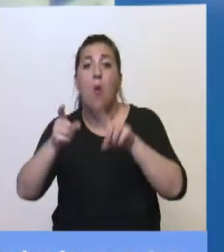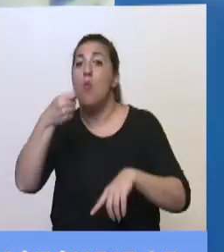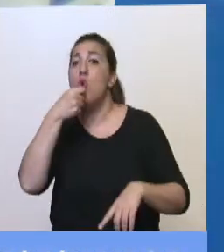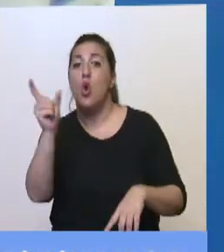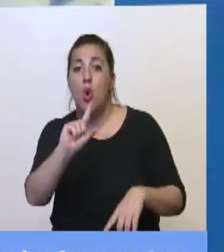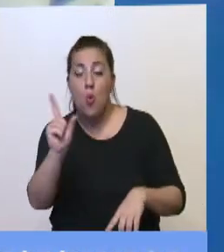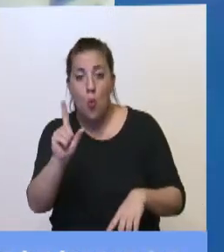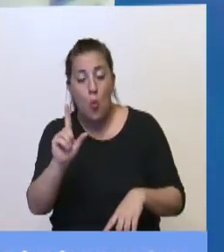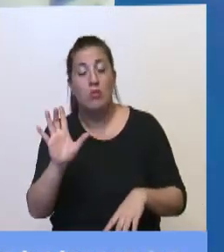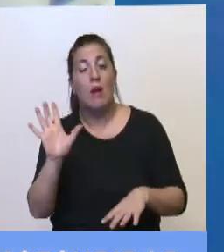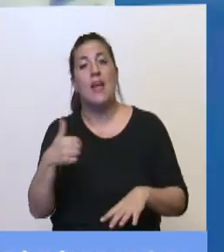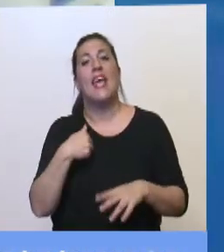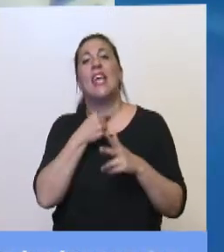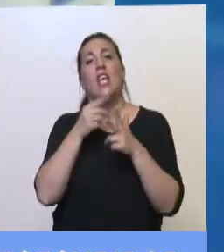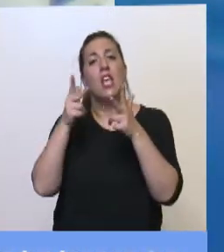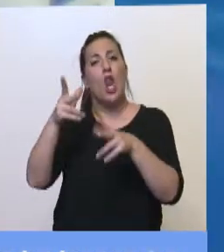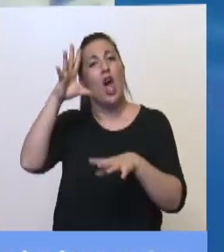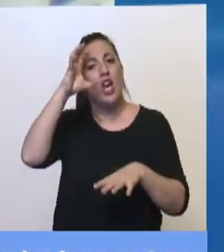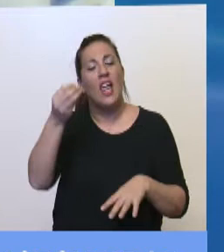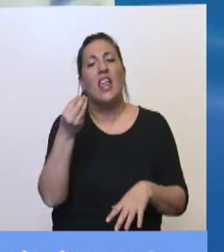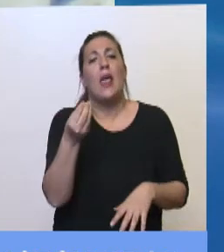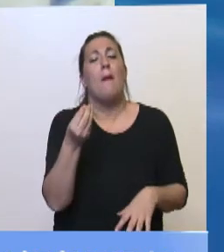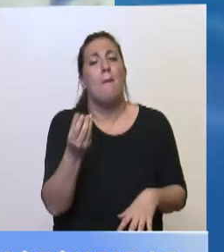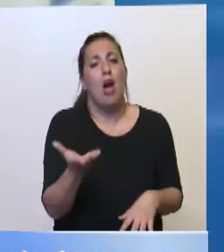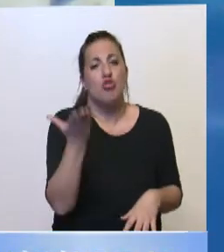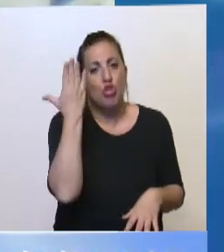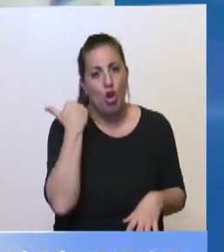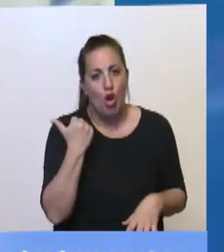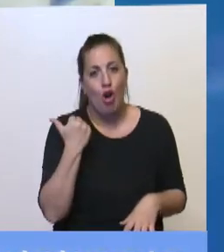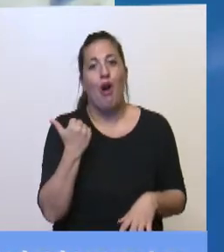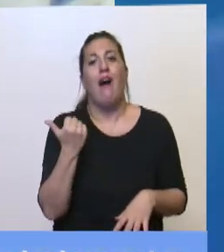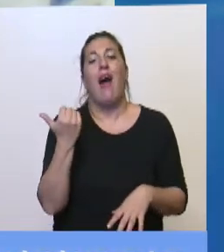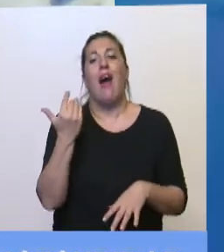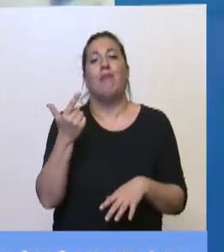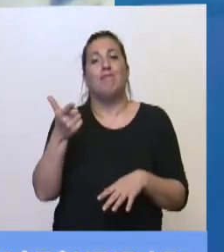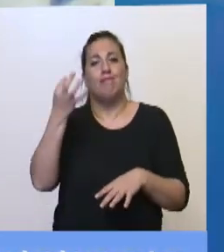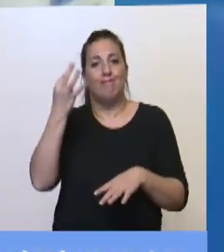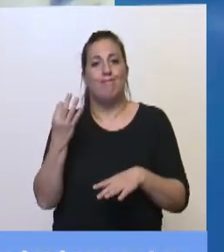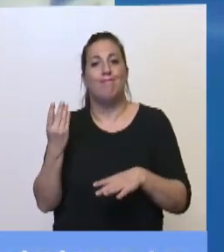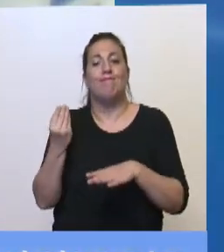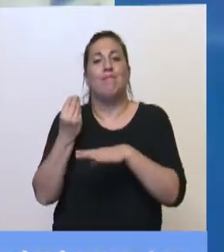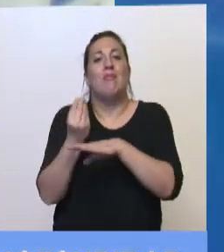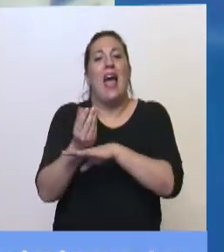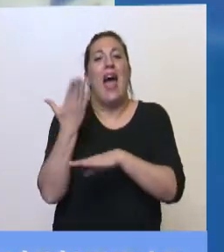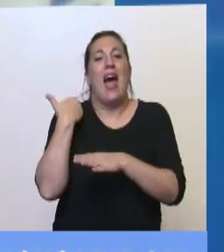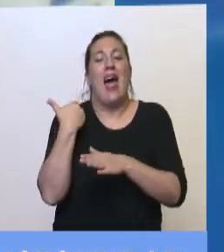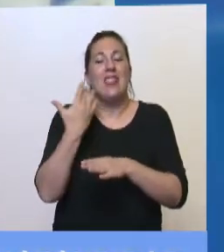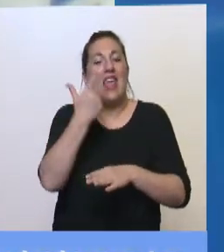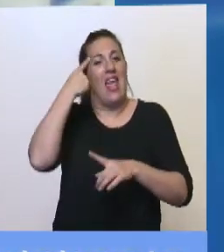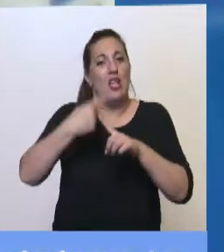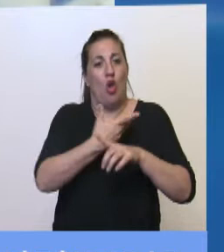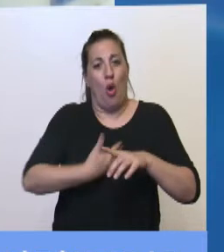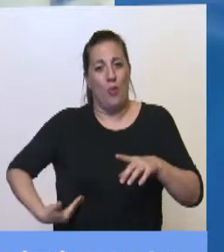lamentablemente, yo lo quiero recordar, ¿qué fue lo que pasó en los primeros días del gobierno que terminó el 10 de diciembre del